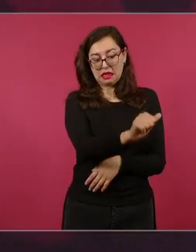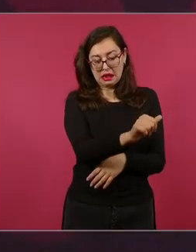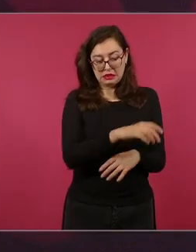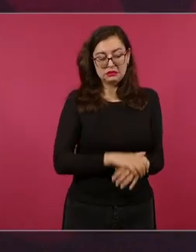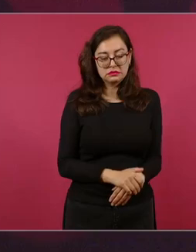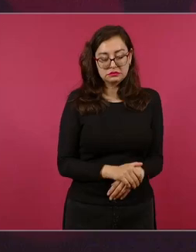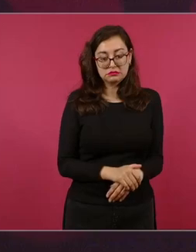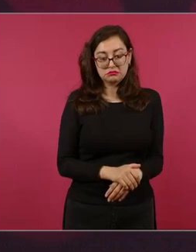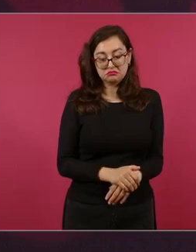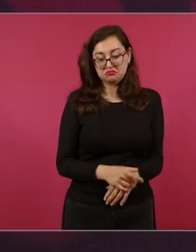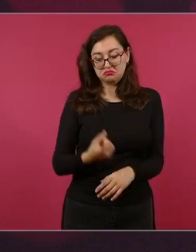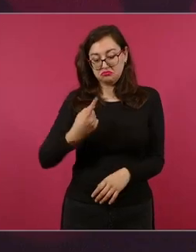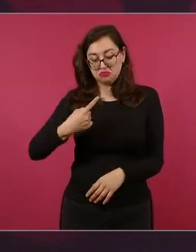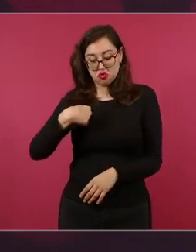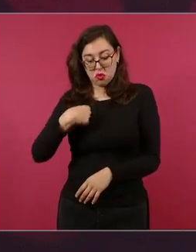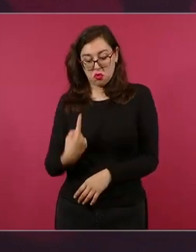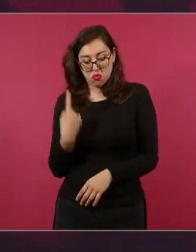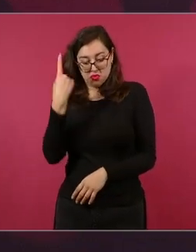nosotros